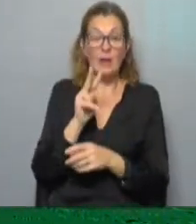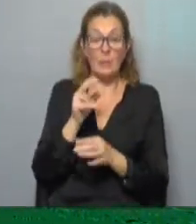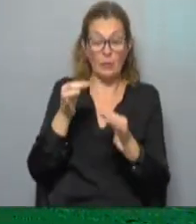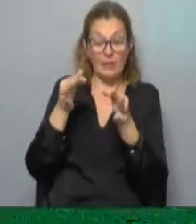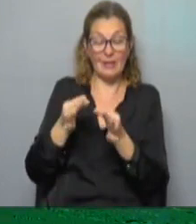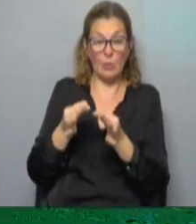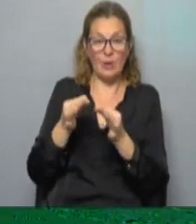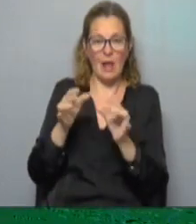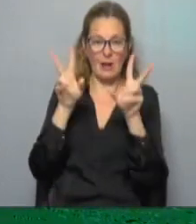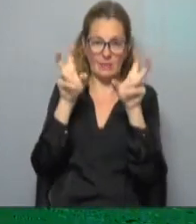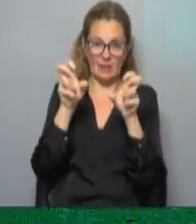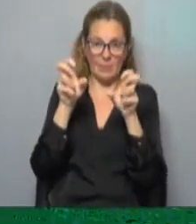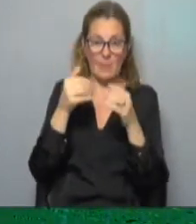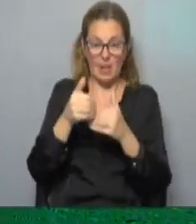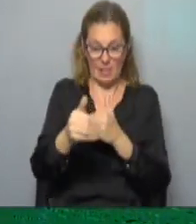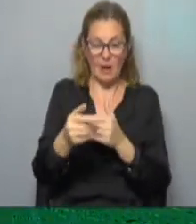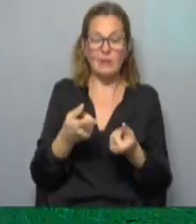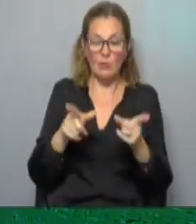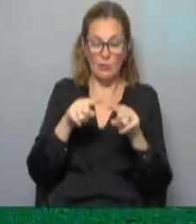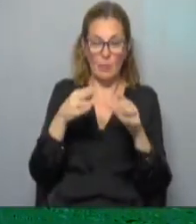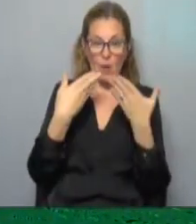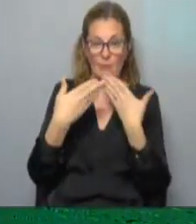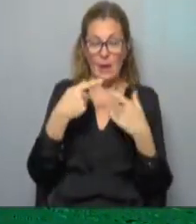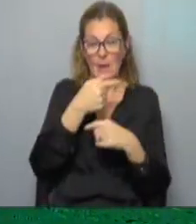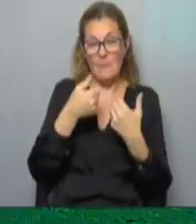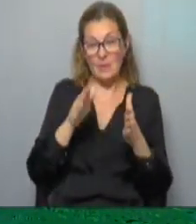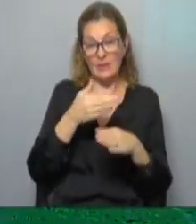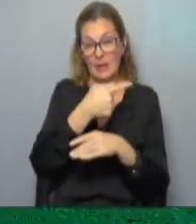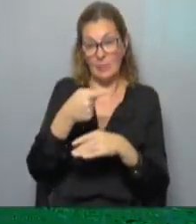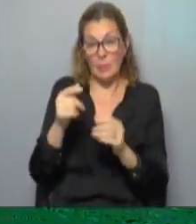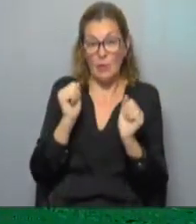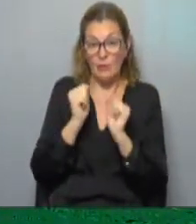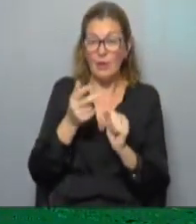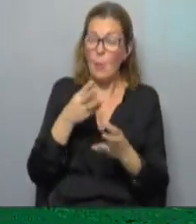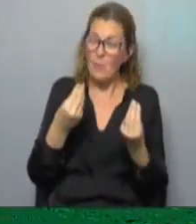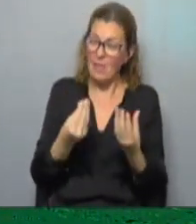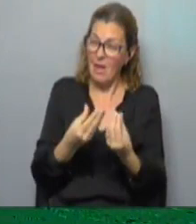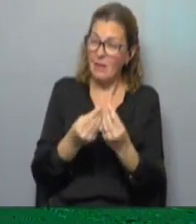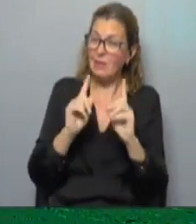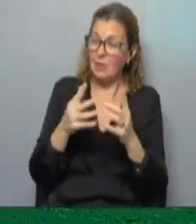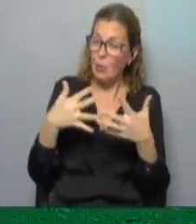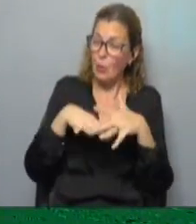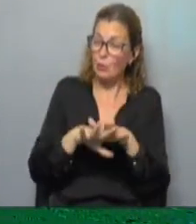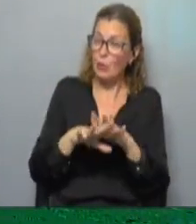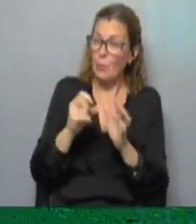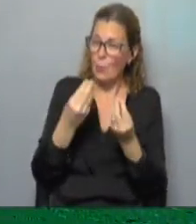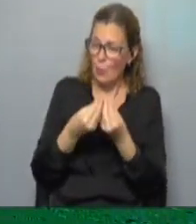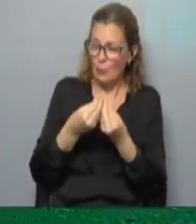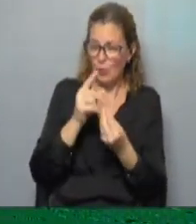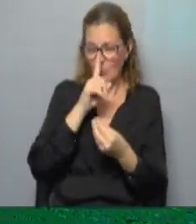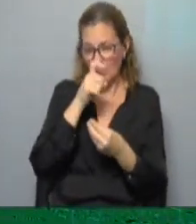seguridad es tema y más adelante la estaremos retomando. Empieza la semana con mucho frío y con humedad. Una combinación muy montevideana que